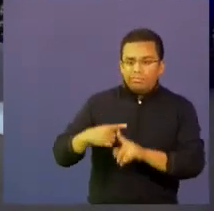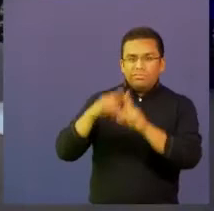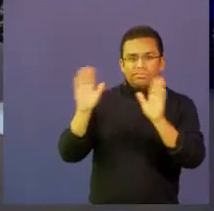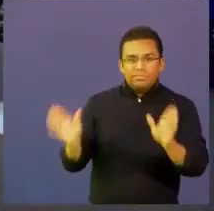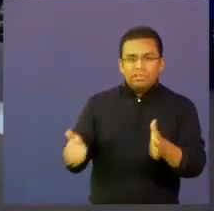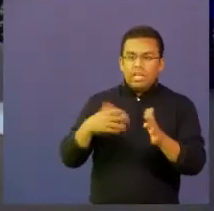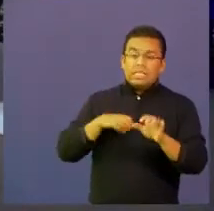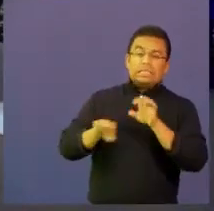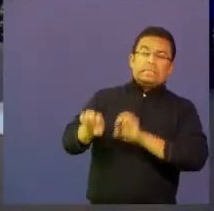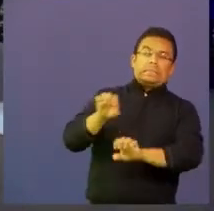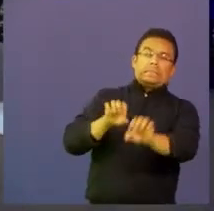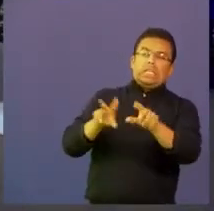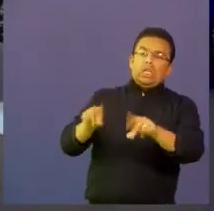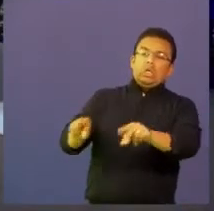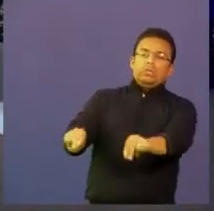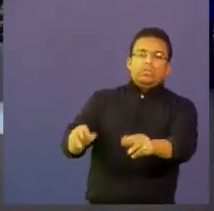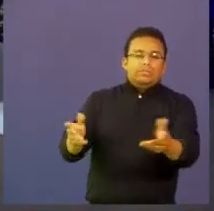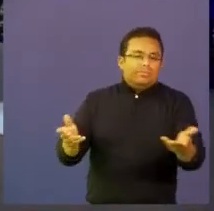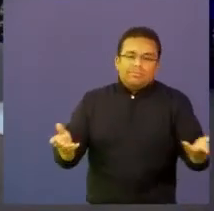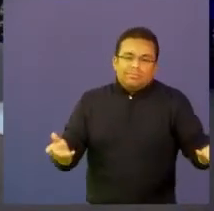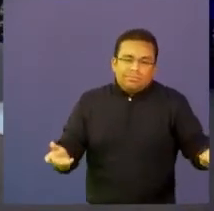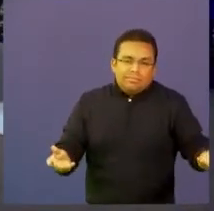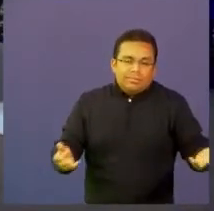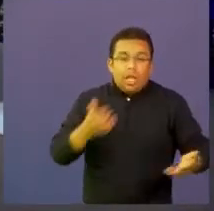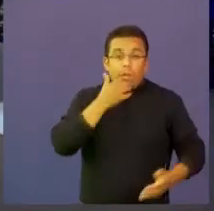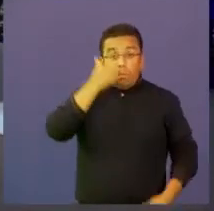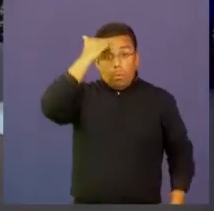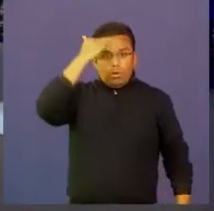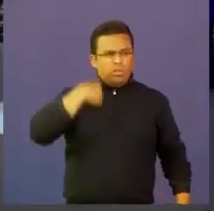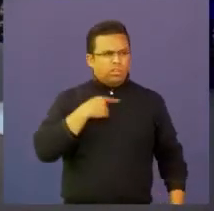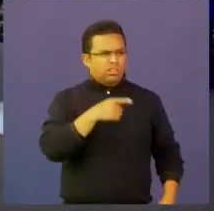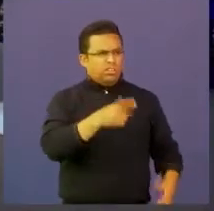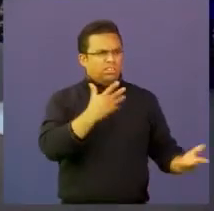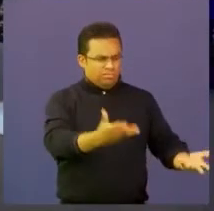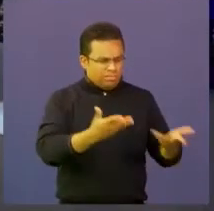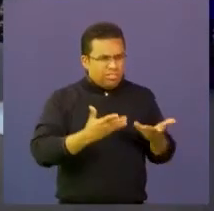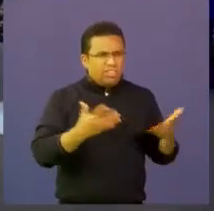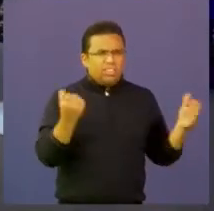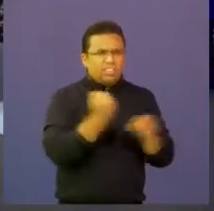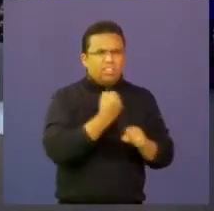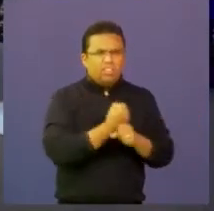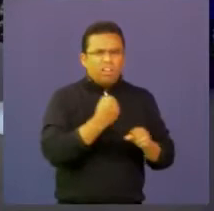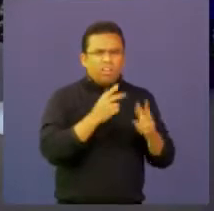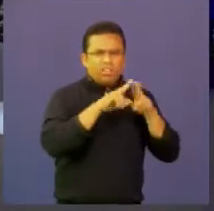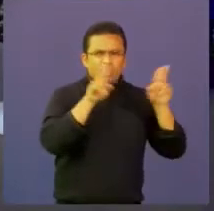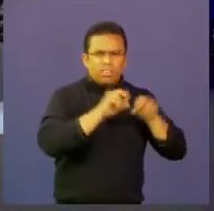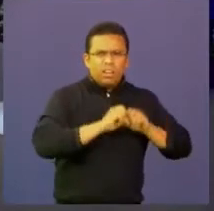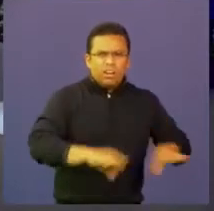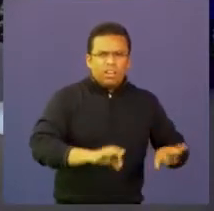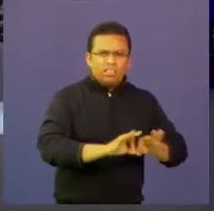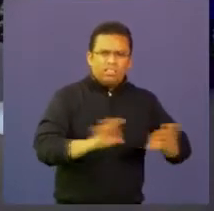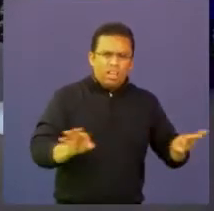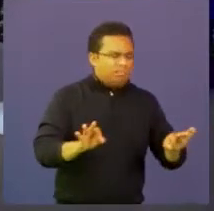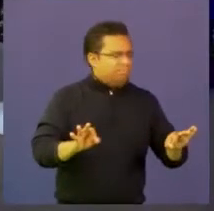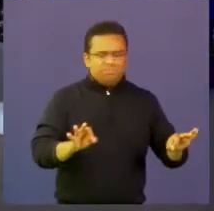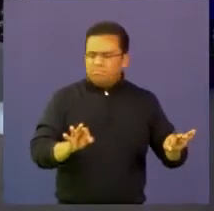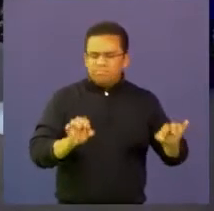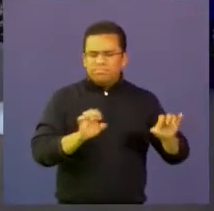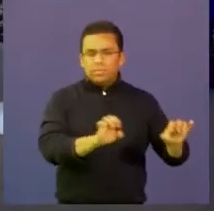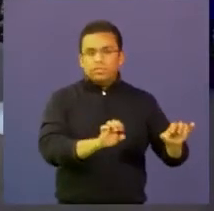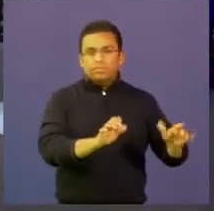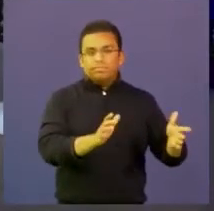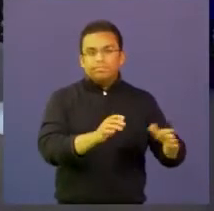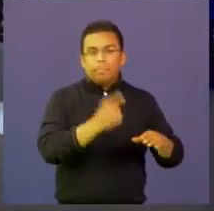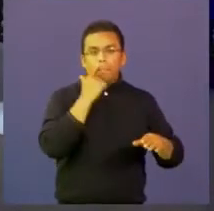obstruir el tema el maestro que está diciendo no me entreguen los trabajos en internet pues está andando un poco más atrás